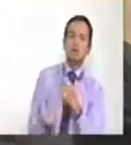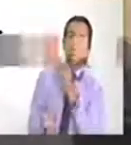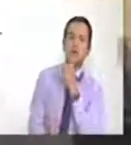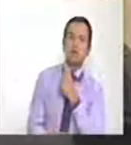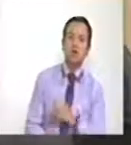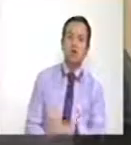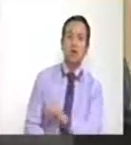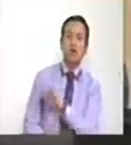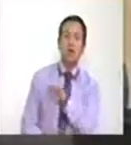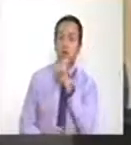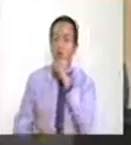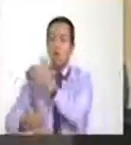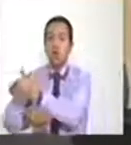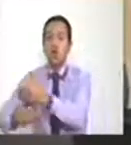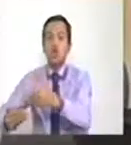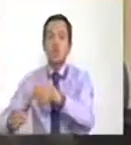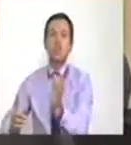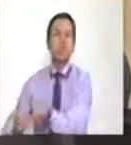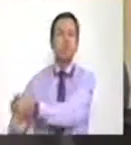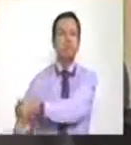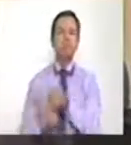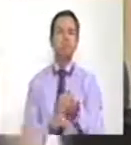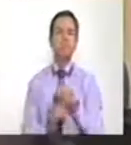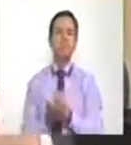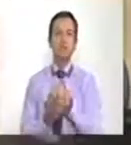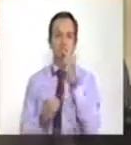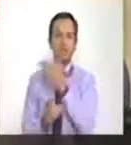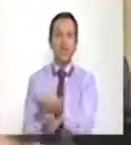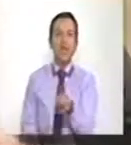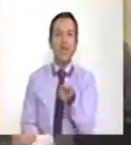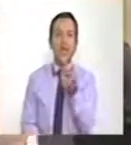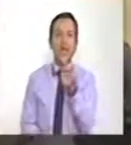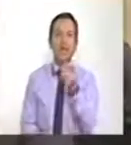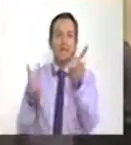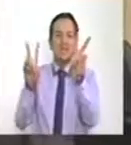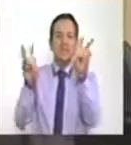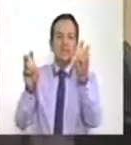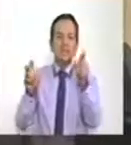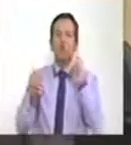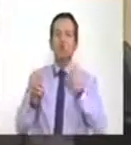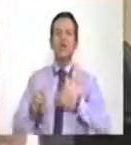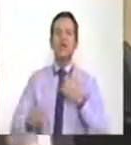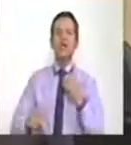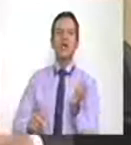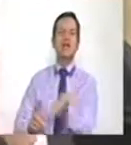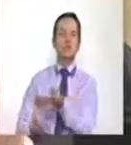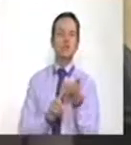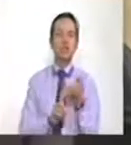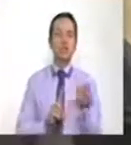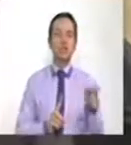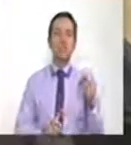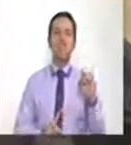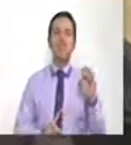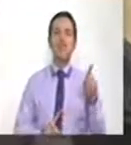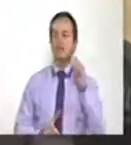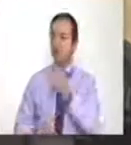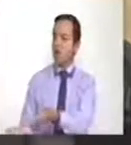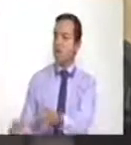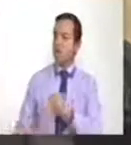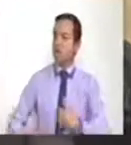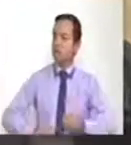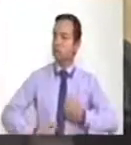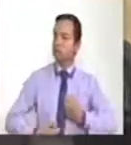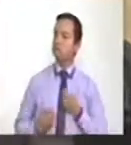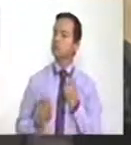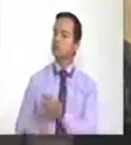reclutados y, diría yo, secuestrados a la fuerza por la FARC y que aún no han liberado? Otra